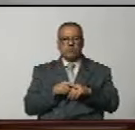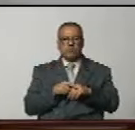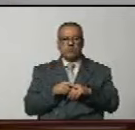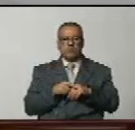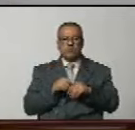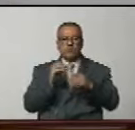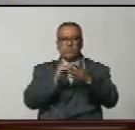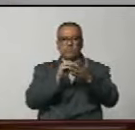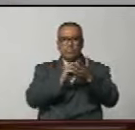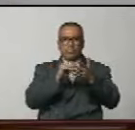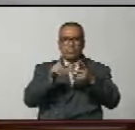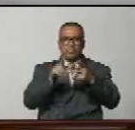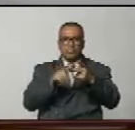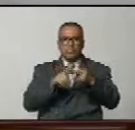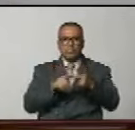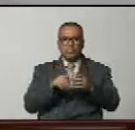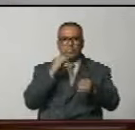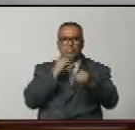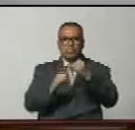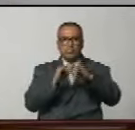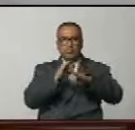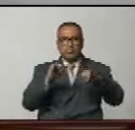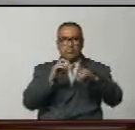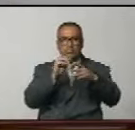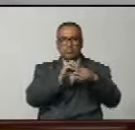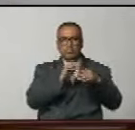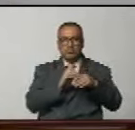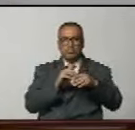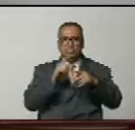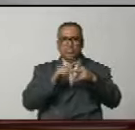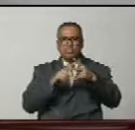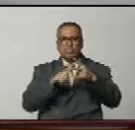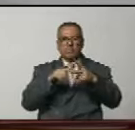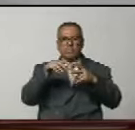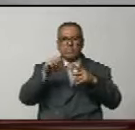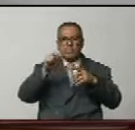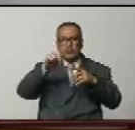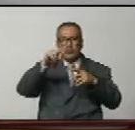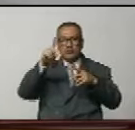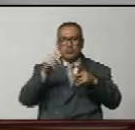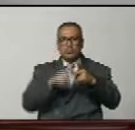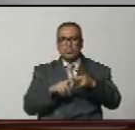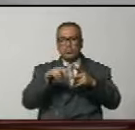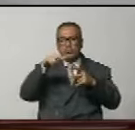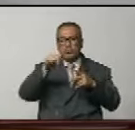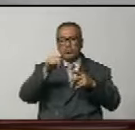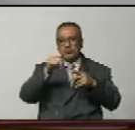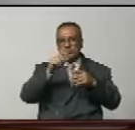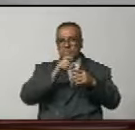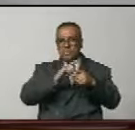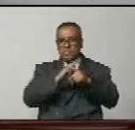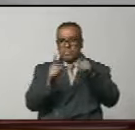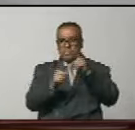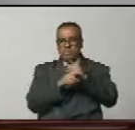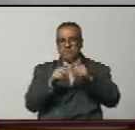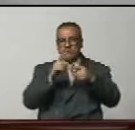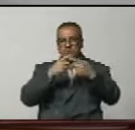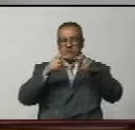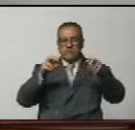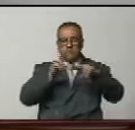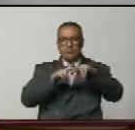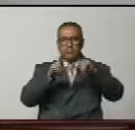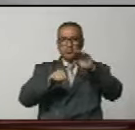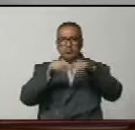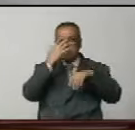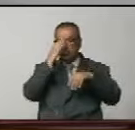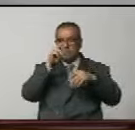convoca a la enmienda al final no debe colocarse es la enmienda y no el artículo la enmienda número 1 de fecha